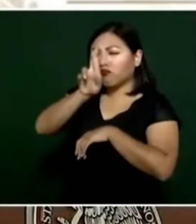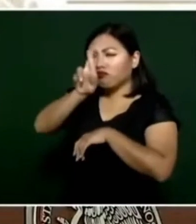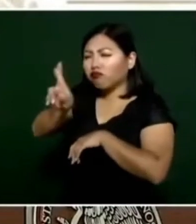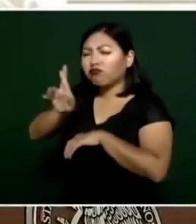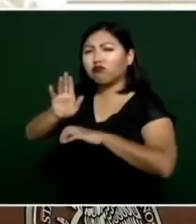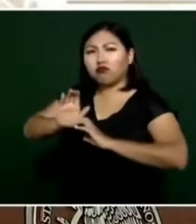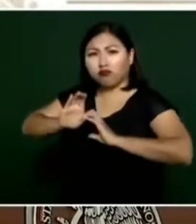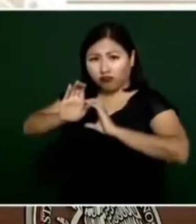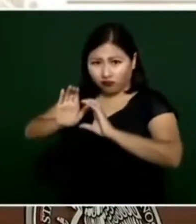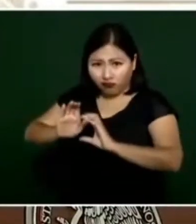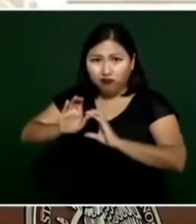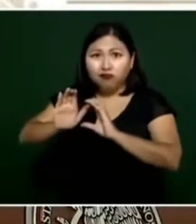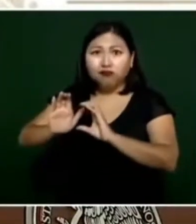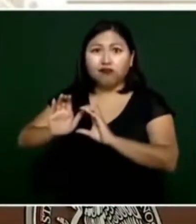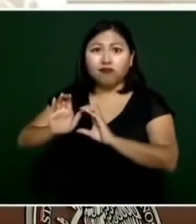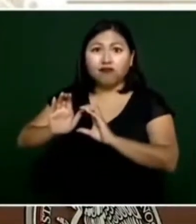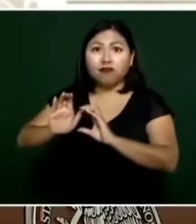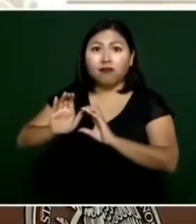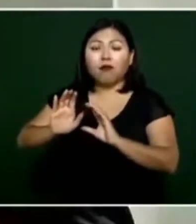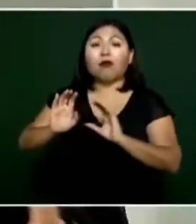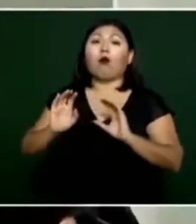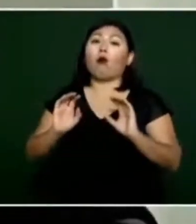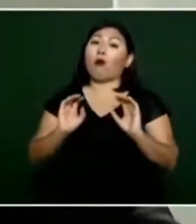son de esos que nada más